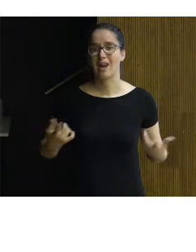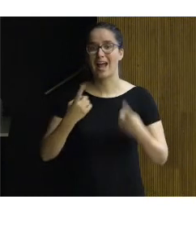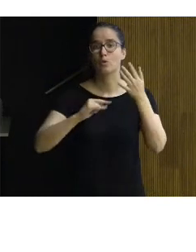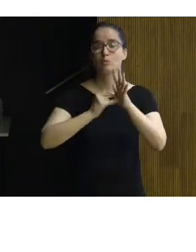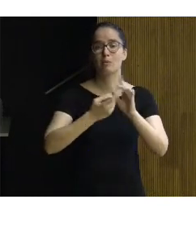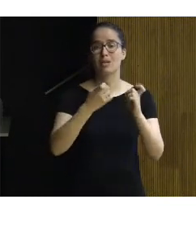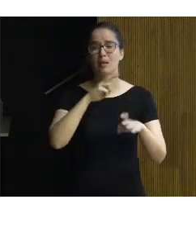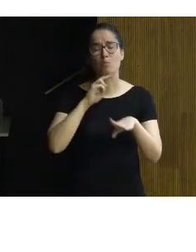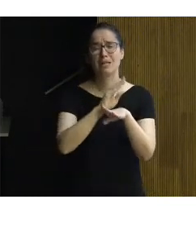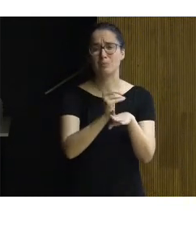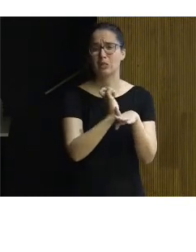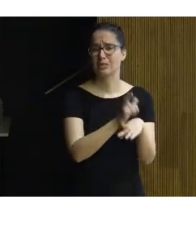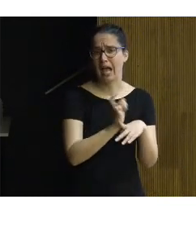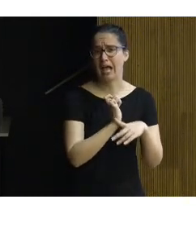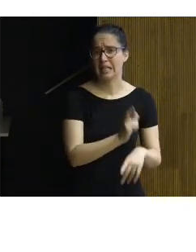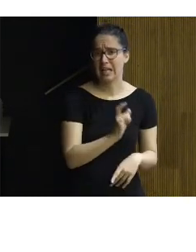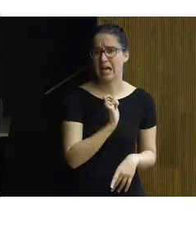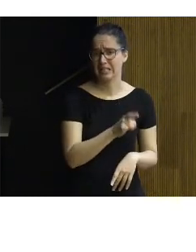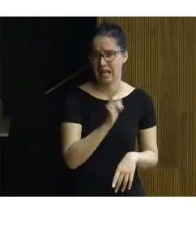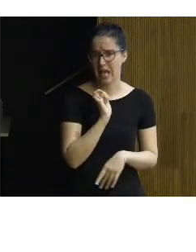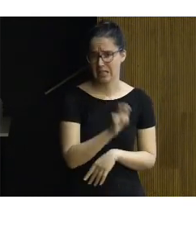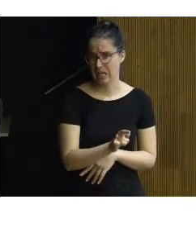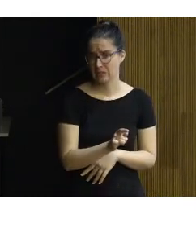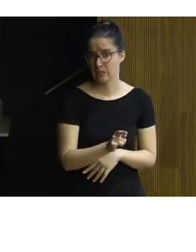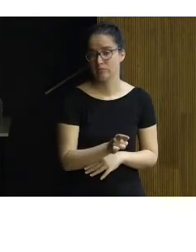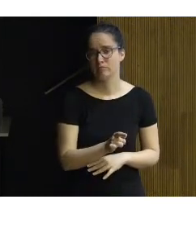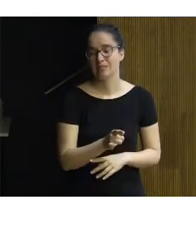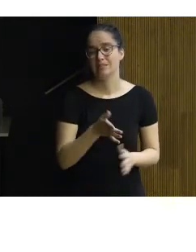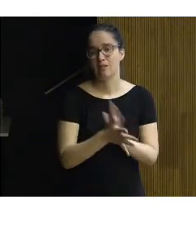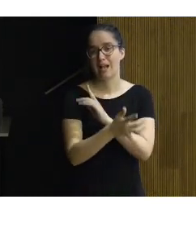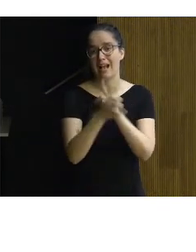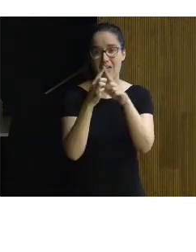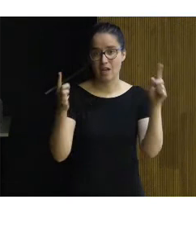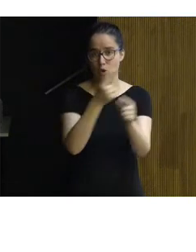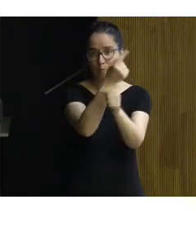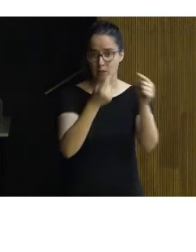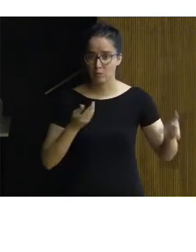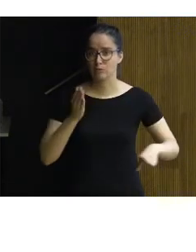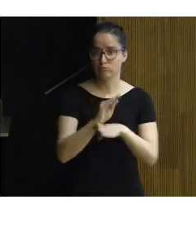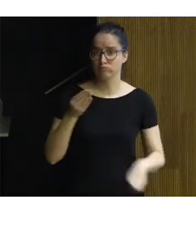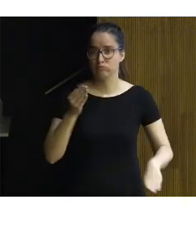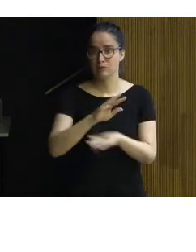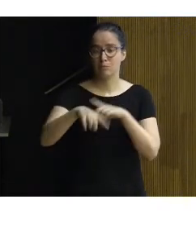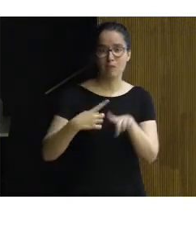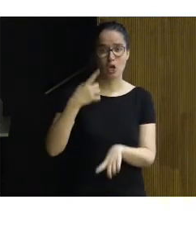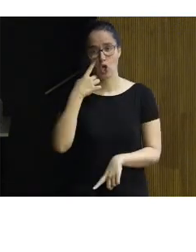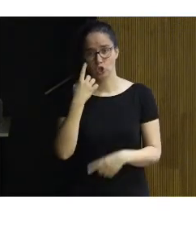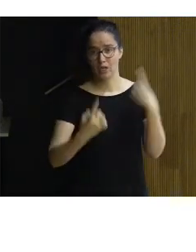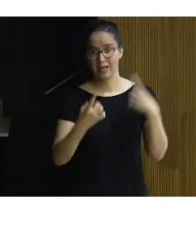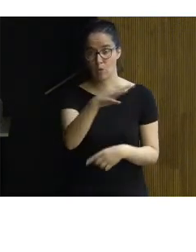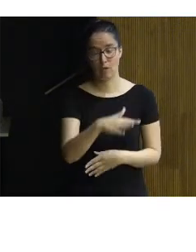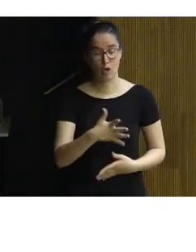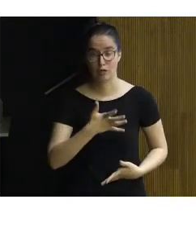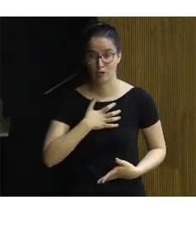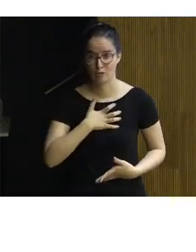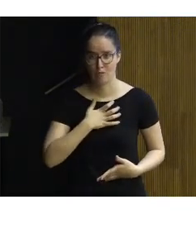necesitan un mantenimiento continuo con el consiguiente presupuesto anual asegurado y una vigilancia que en determinados lugares no se puede